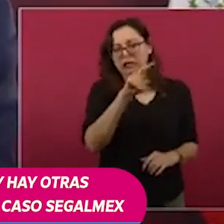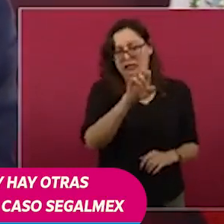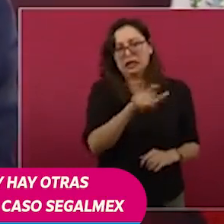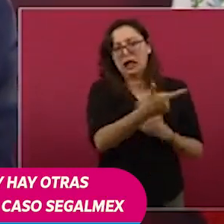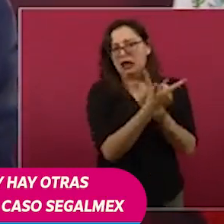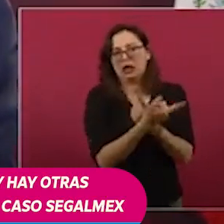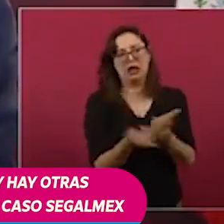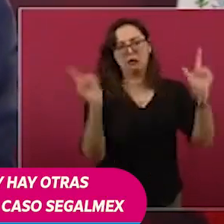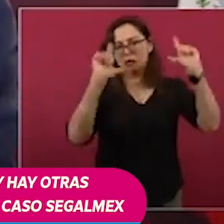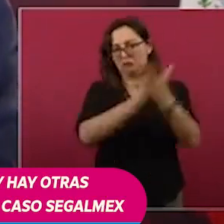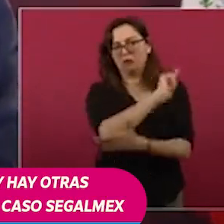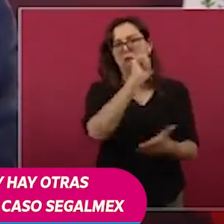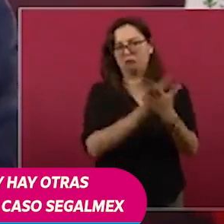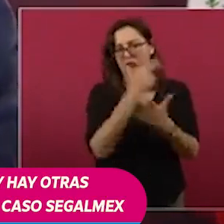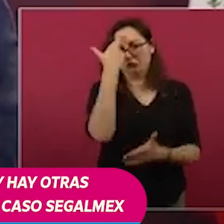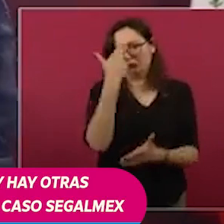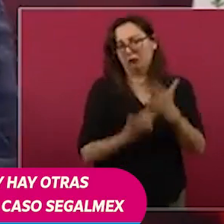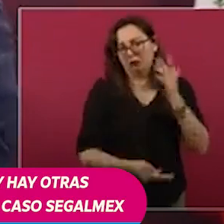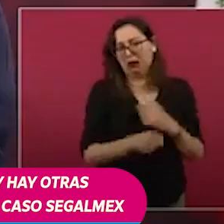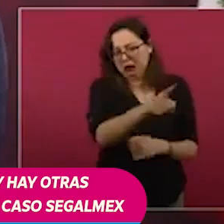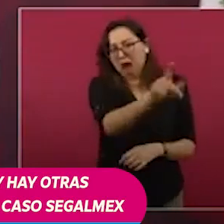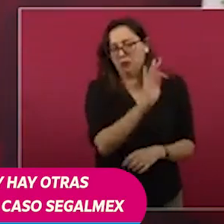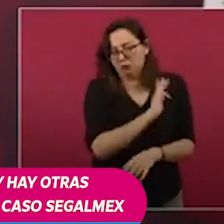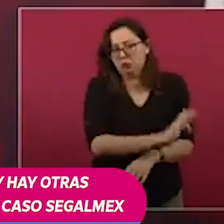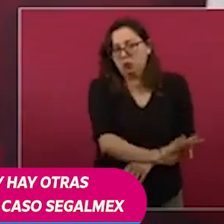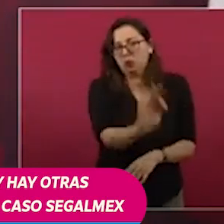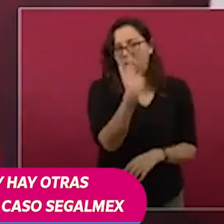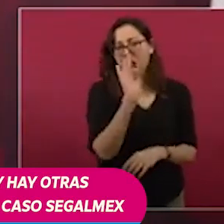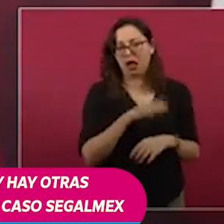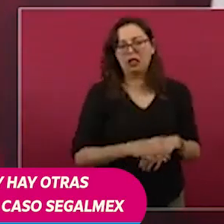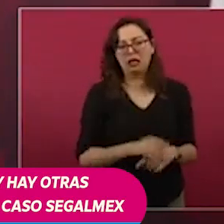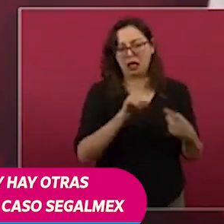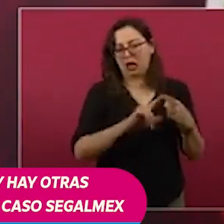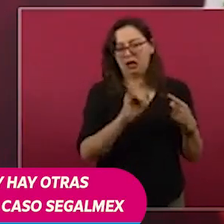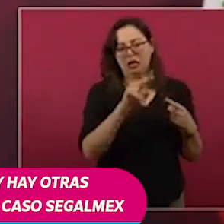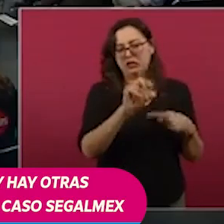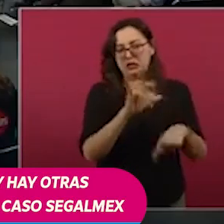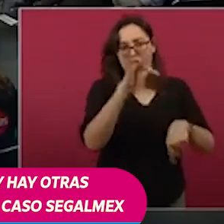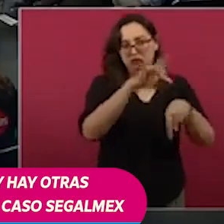Calderón no se toca,